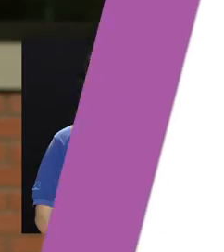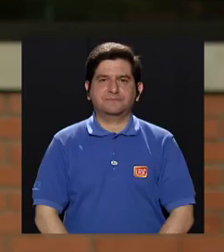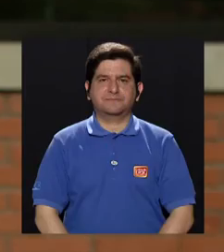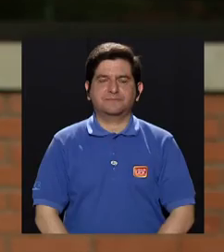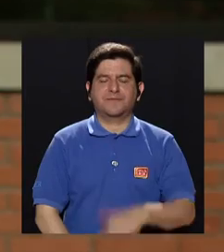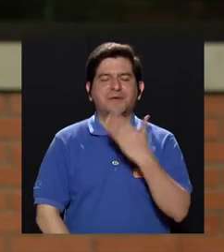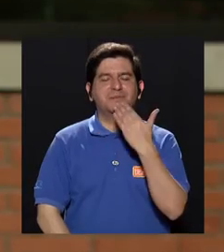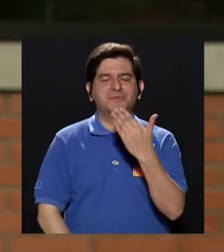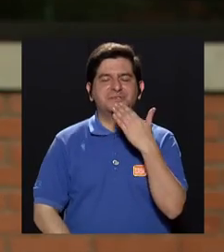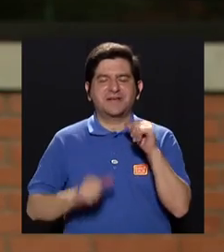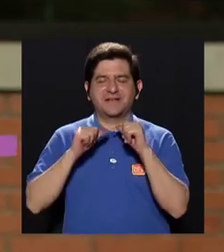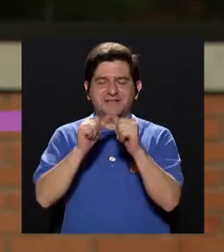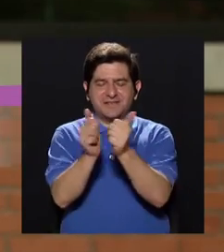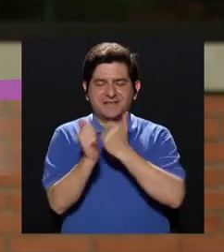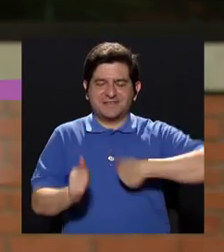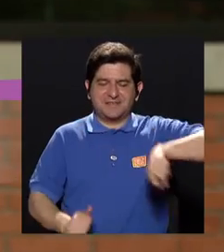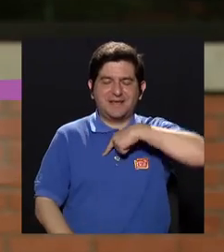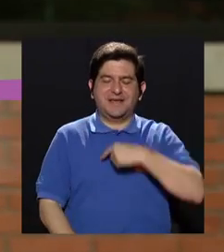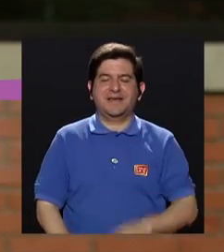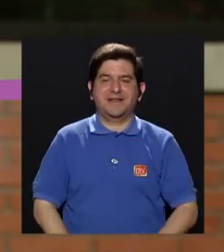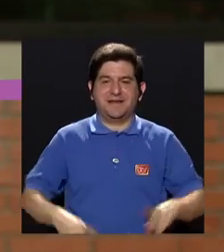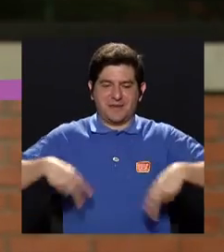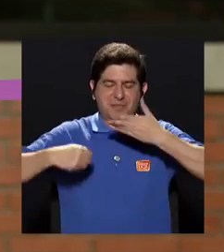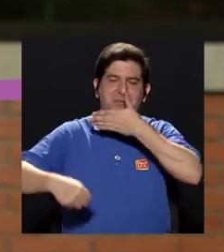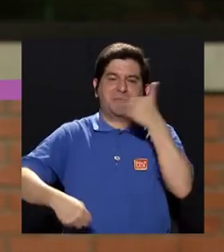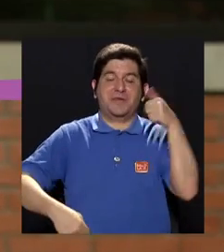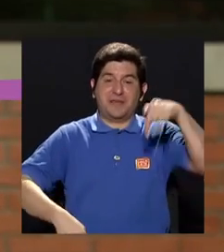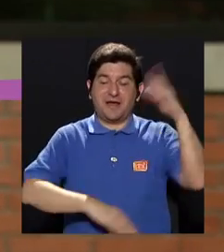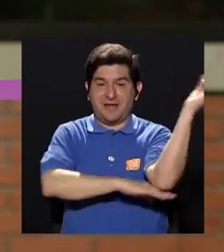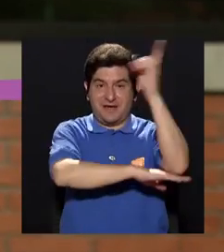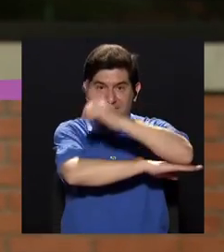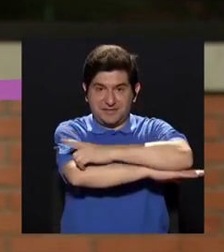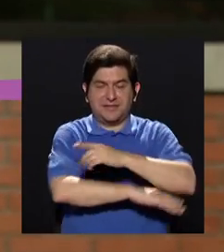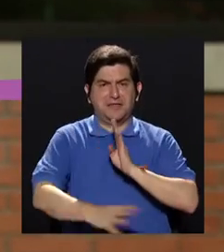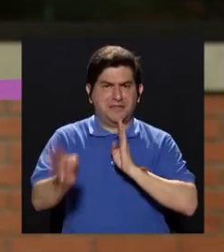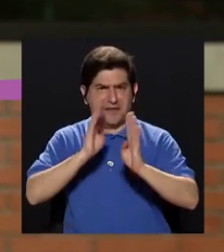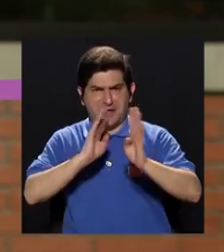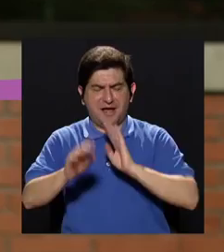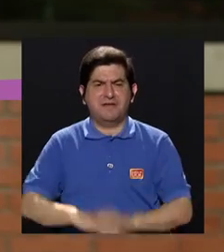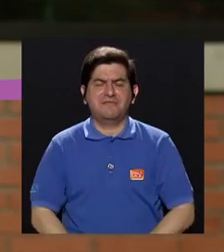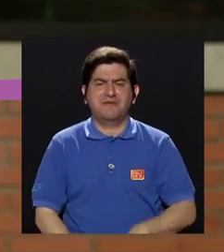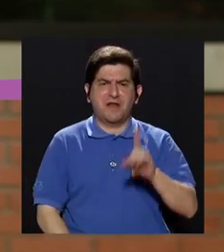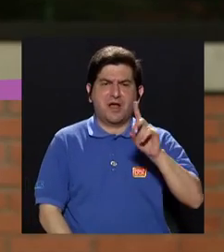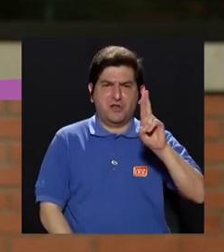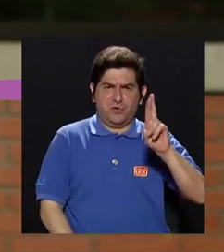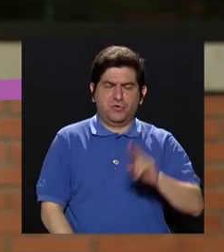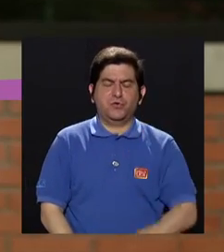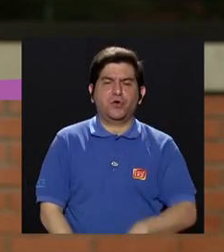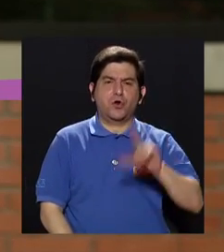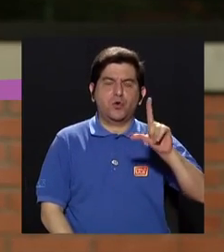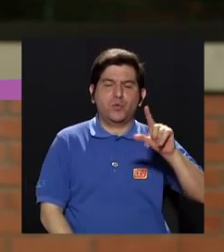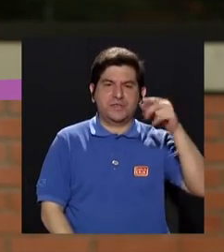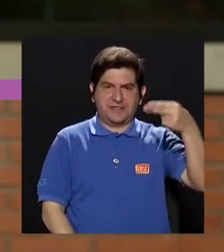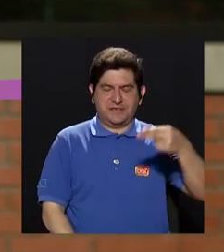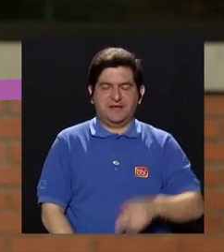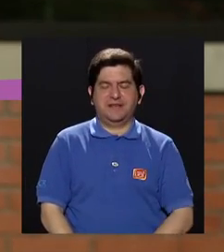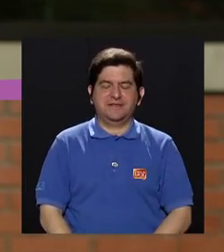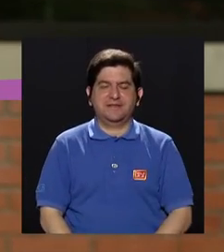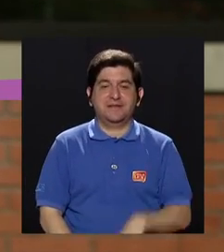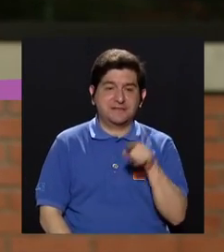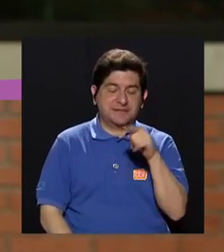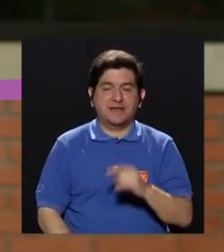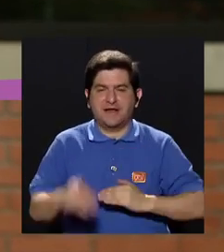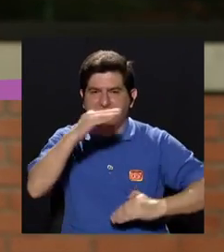Gracias por continuar con nosotros en Vivir Mejor. El día de hoy estamos hablando con el doctor Luis Hernández de la Facultad de